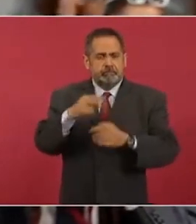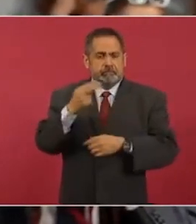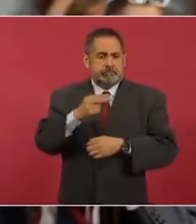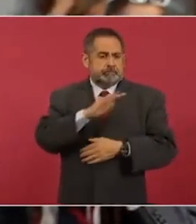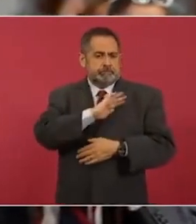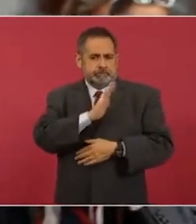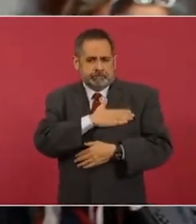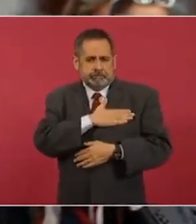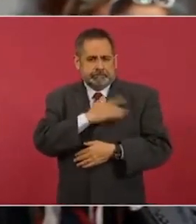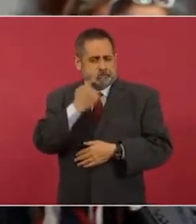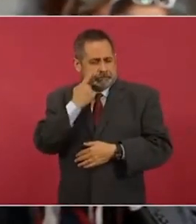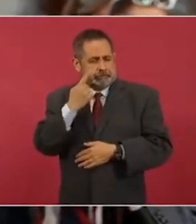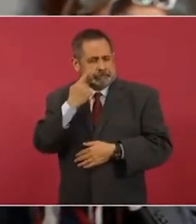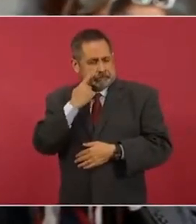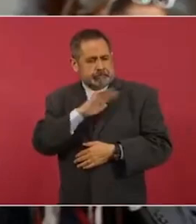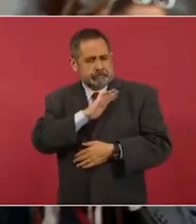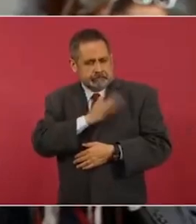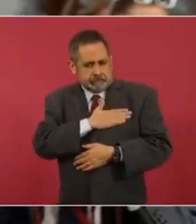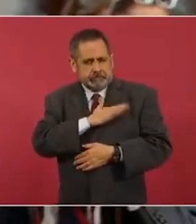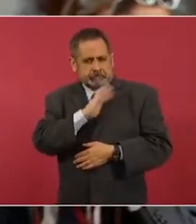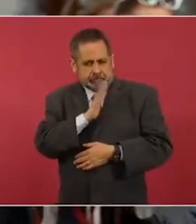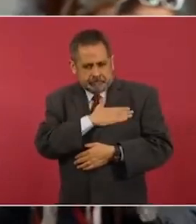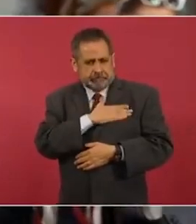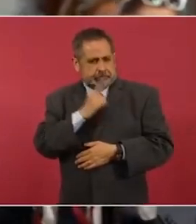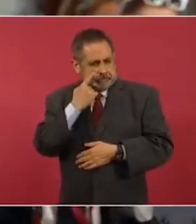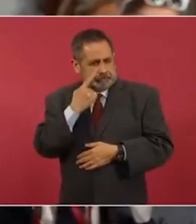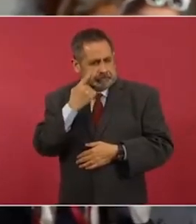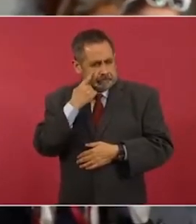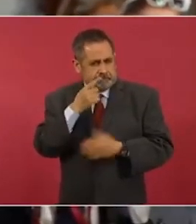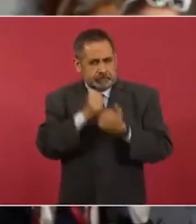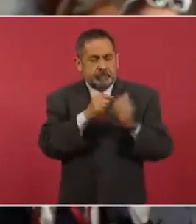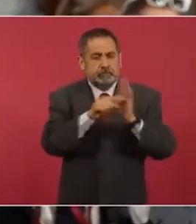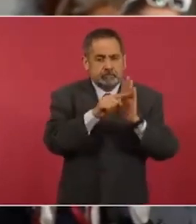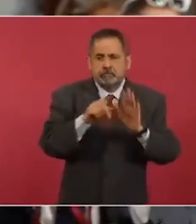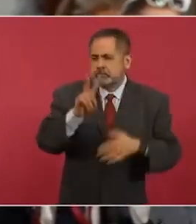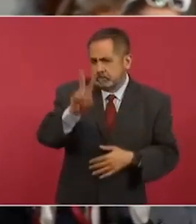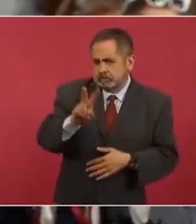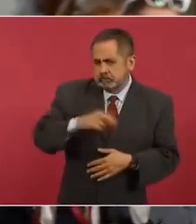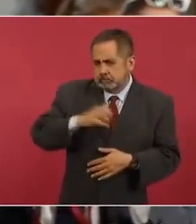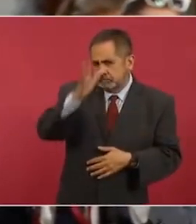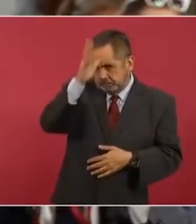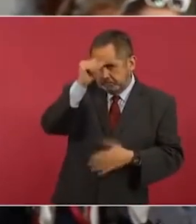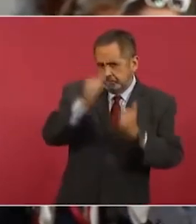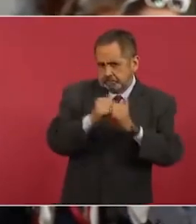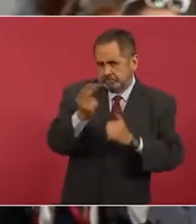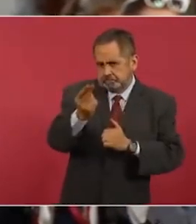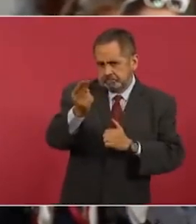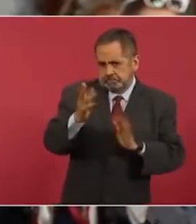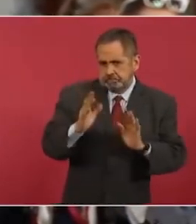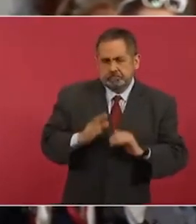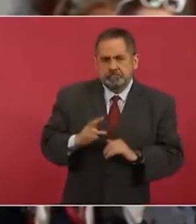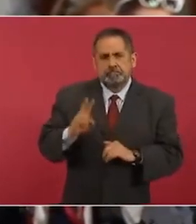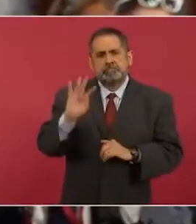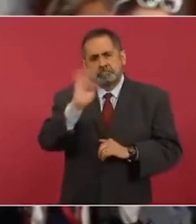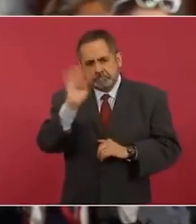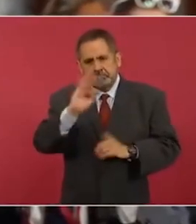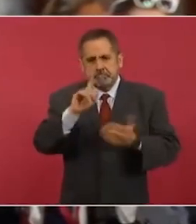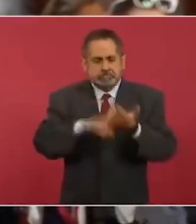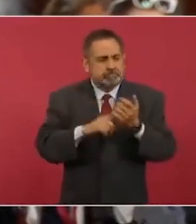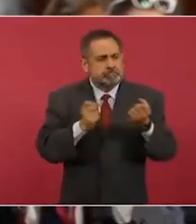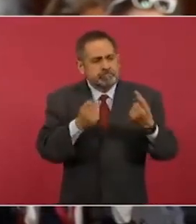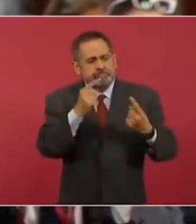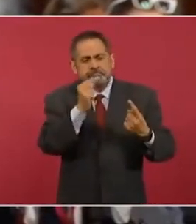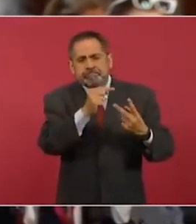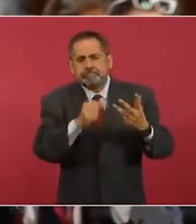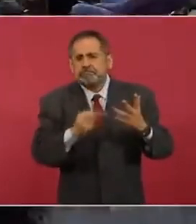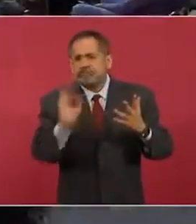de manera reiterada y no siempre para bien. Es verdad, y puedo estar de acuerdo con usted, que puede haber una serie